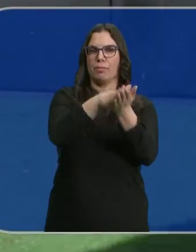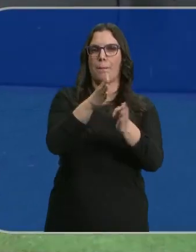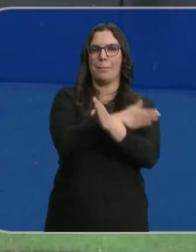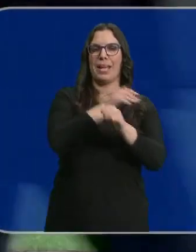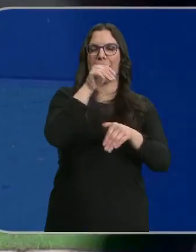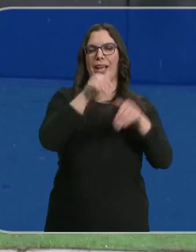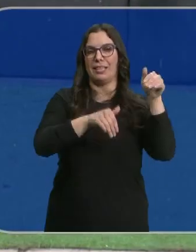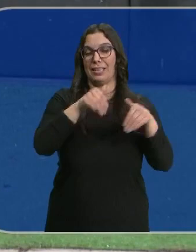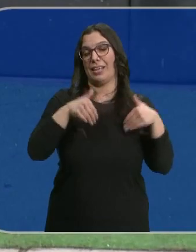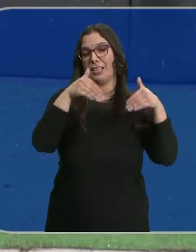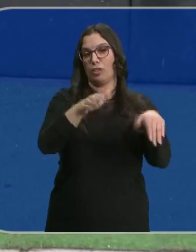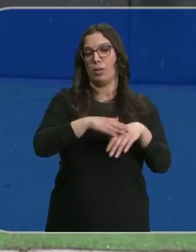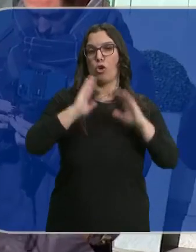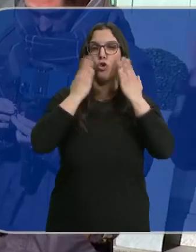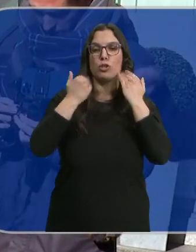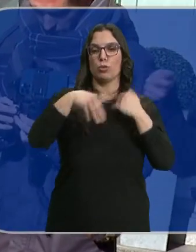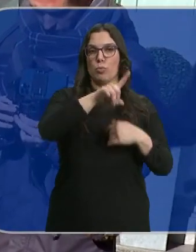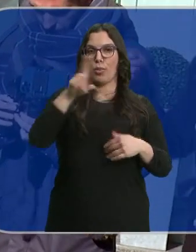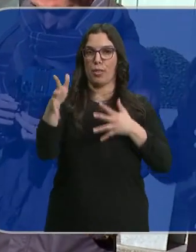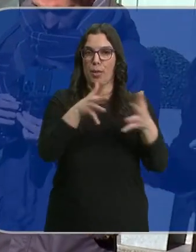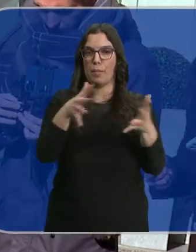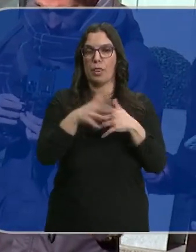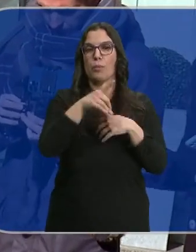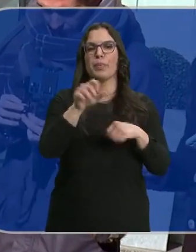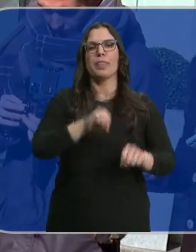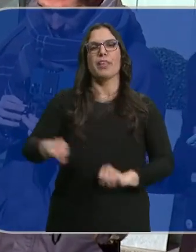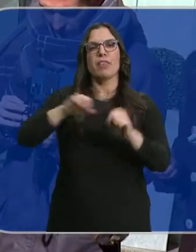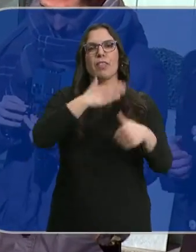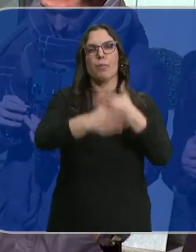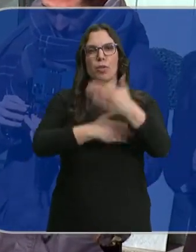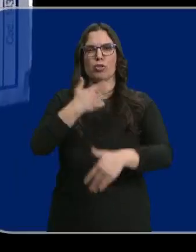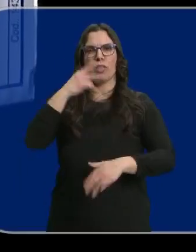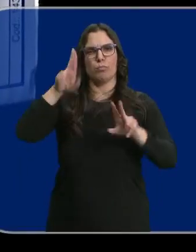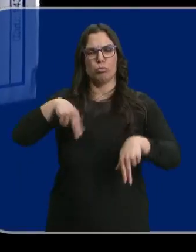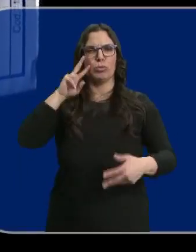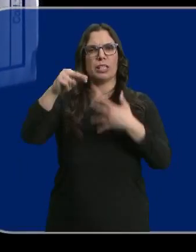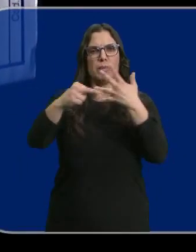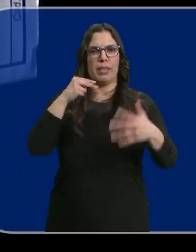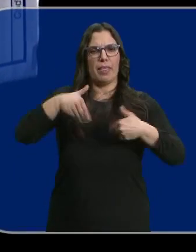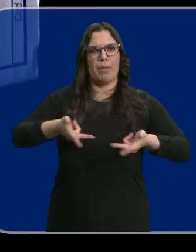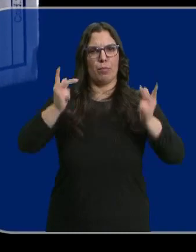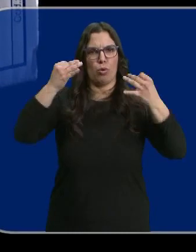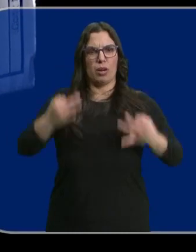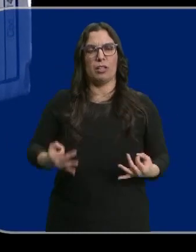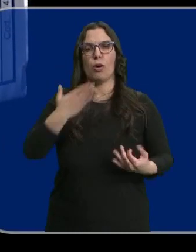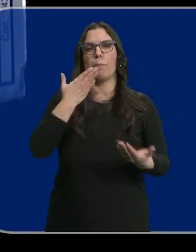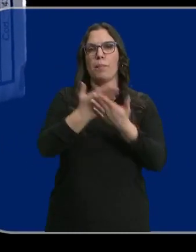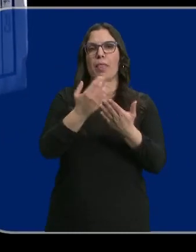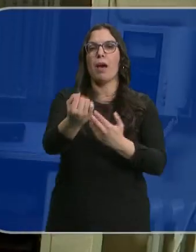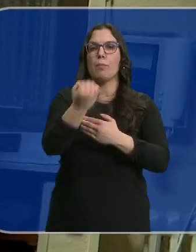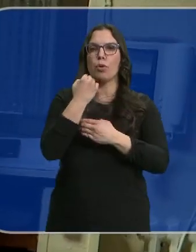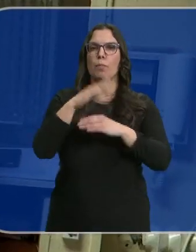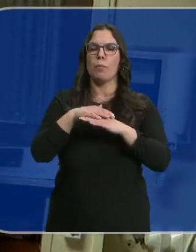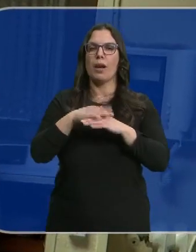precandidatura de cara al Congreso del 11 de marzo. Carballo defiende un proceso que ha calificado de transparente y democrático y ha pedido el apoyo para